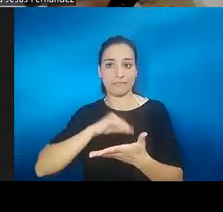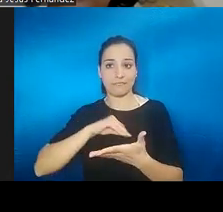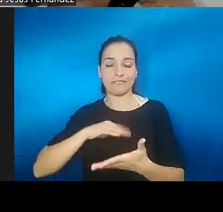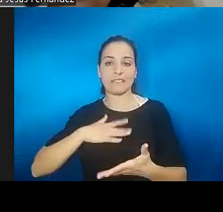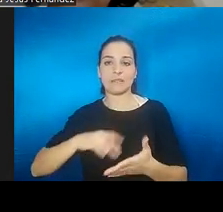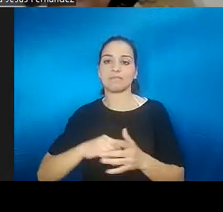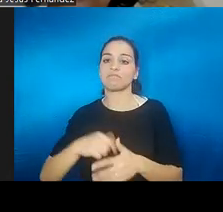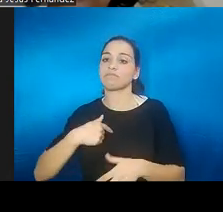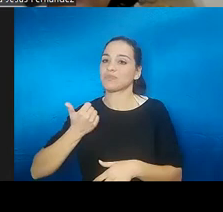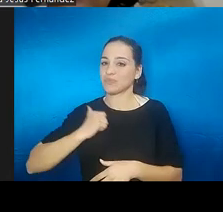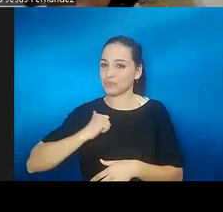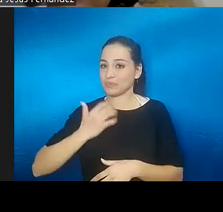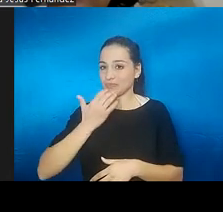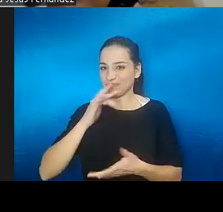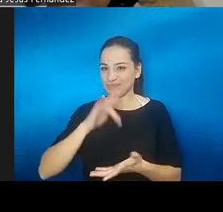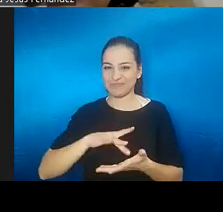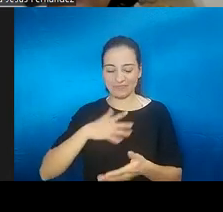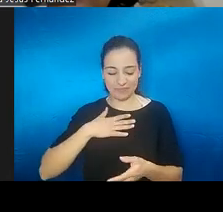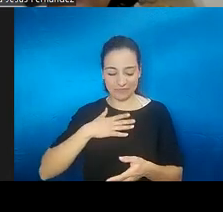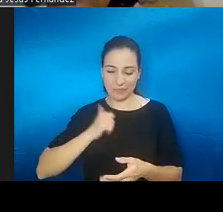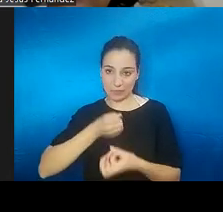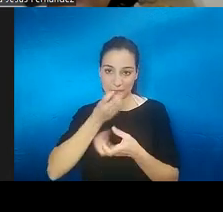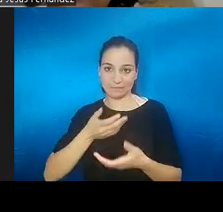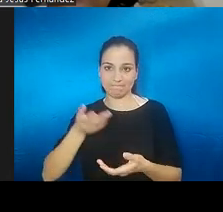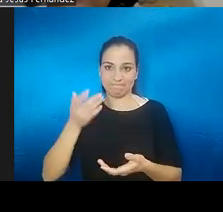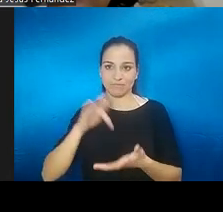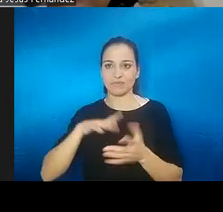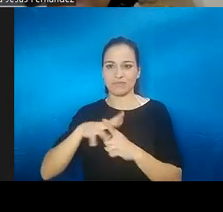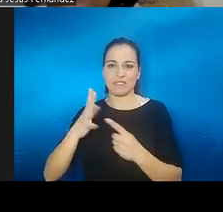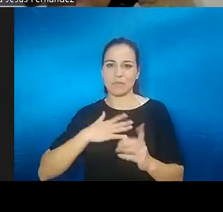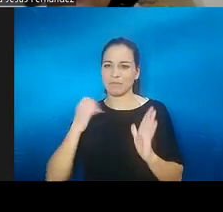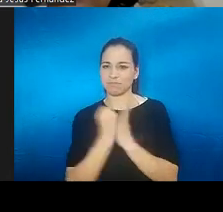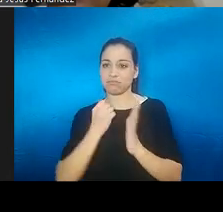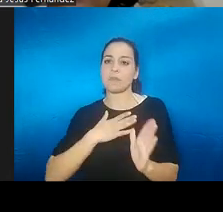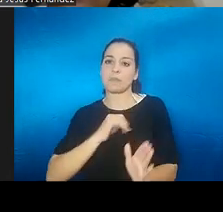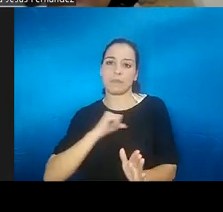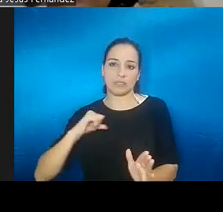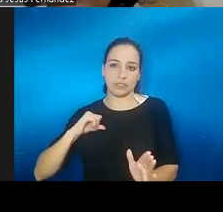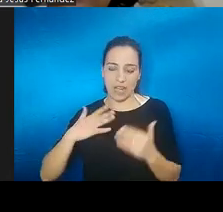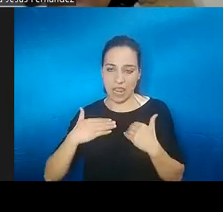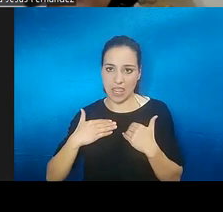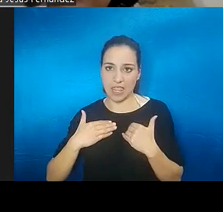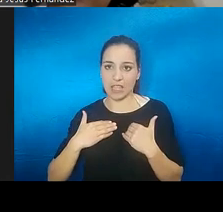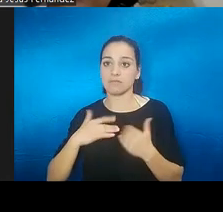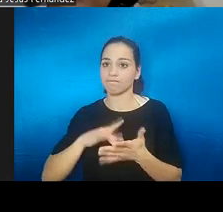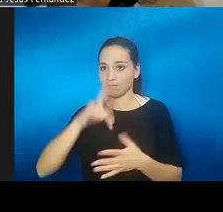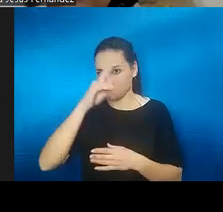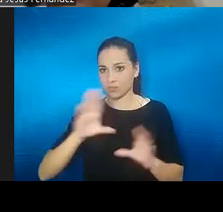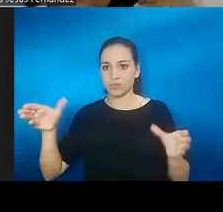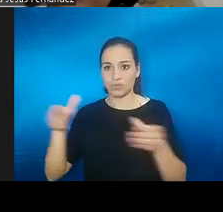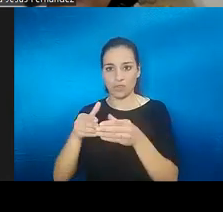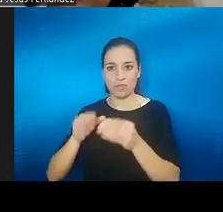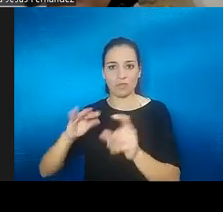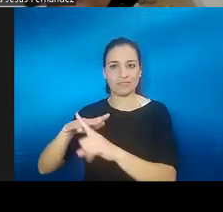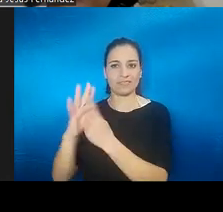en un momento que tuve bastante impactante, digamos, duro a nivel personal, el hecho de que había un grupo como de afectados poder